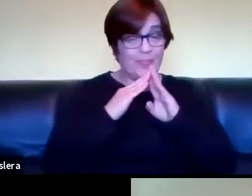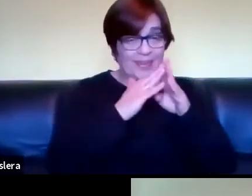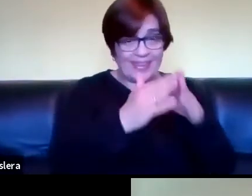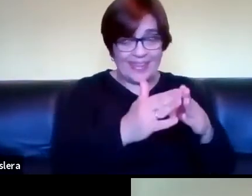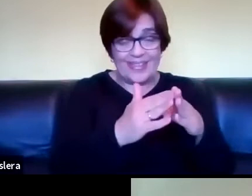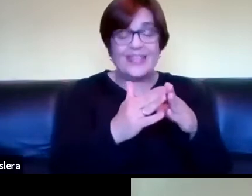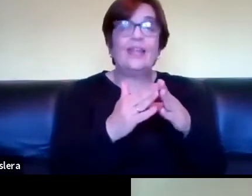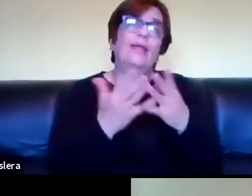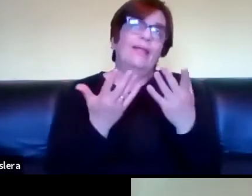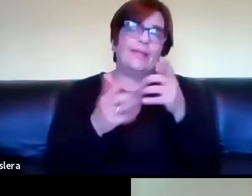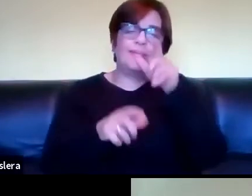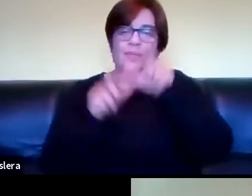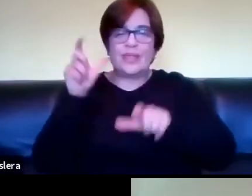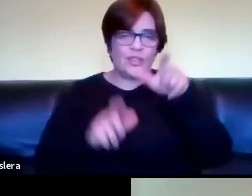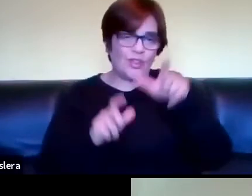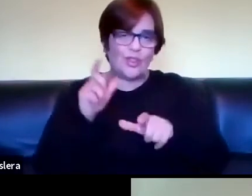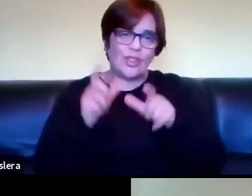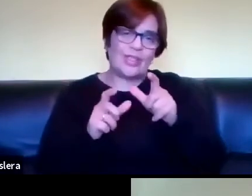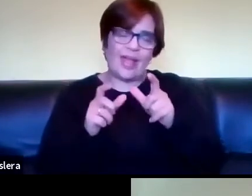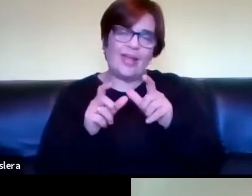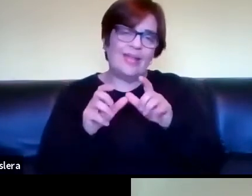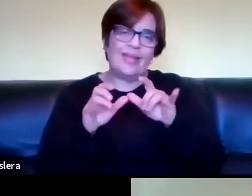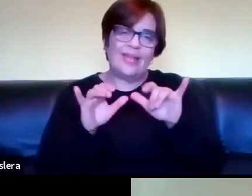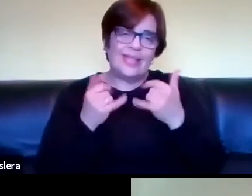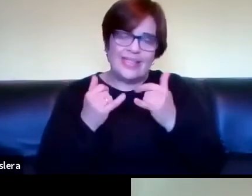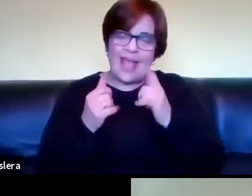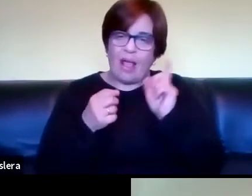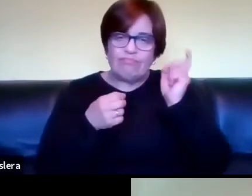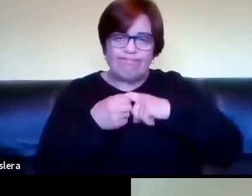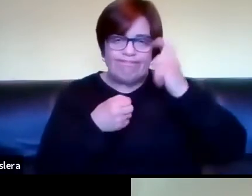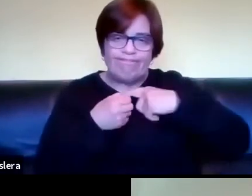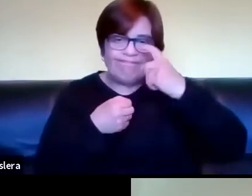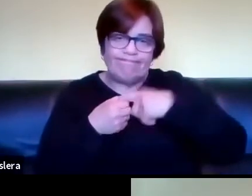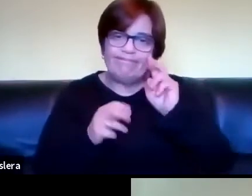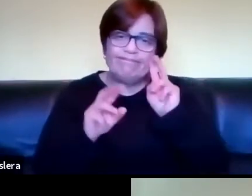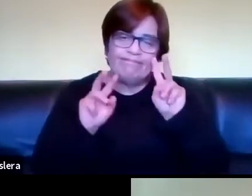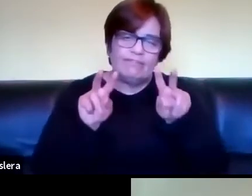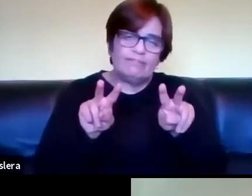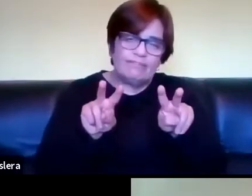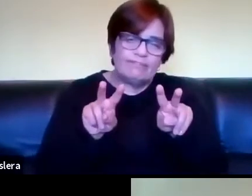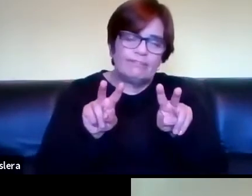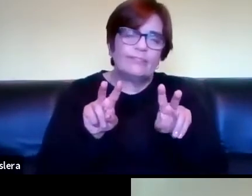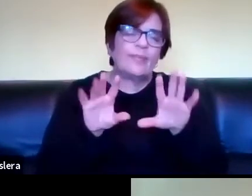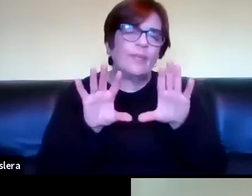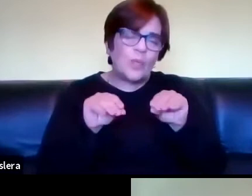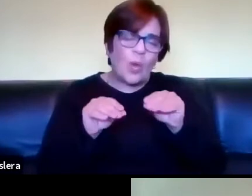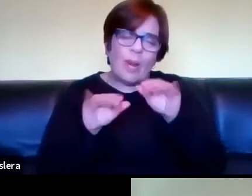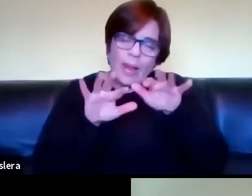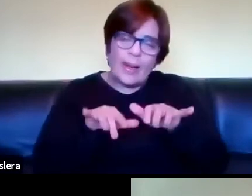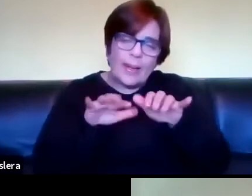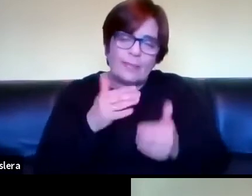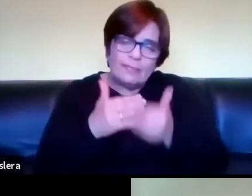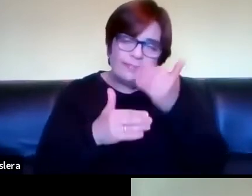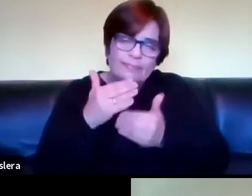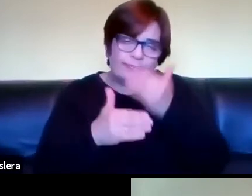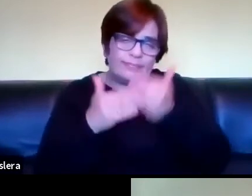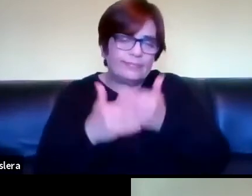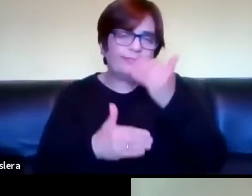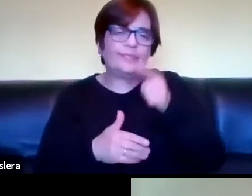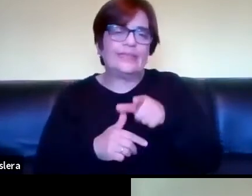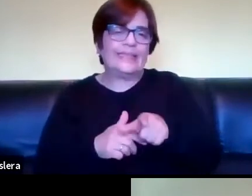bueno las personas que se van nos van acompañando y que van haciendo sus comentarios así que bueno